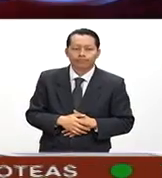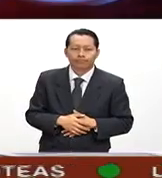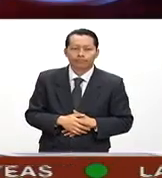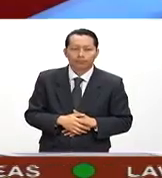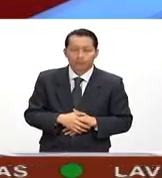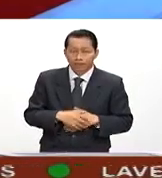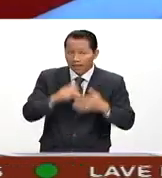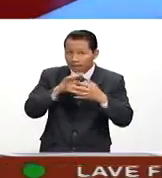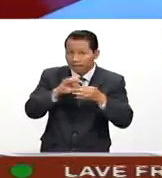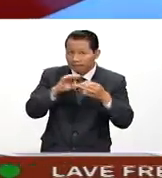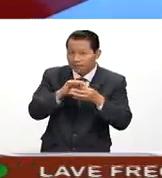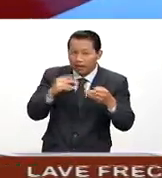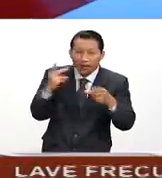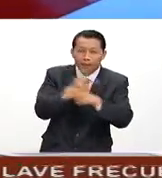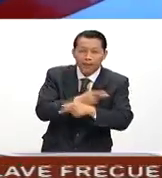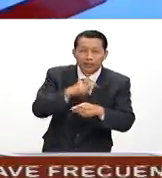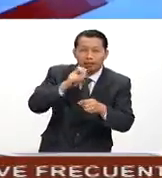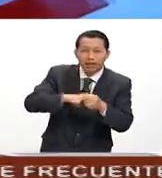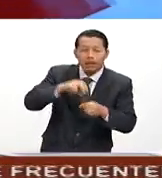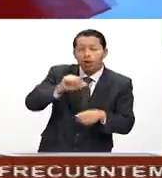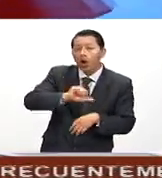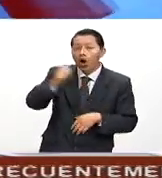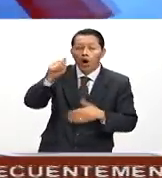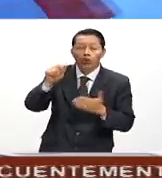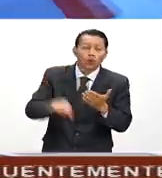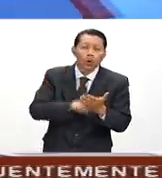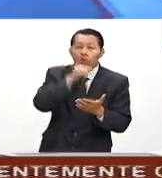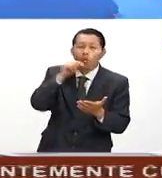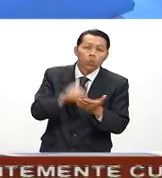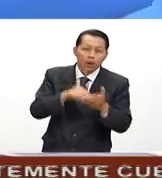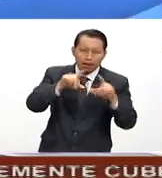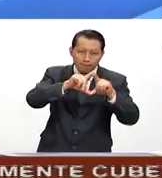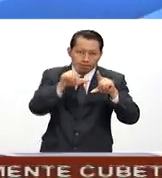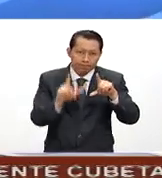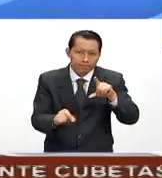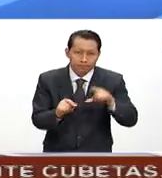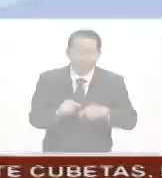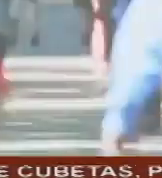Vamos a ver lo que está sucediendo en otras partes de nuestro país.